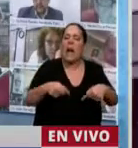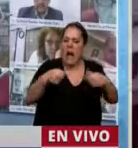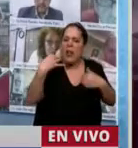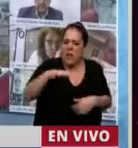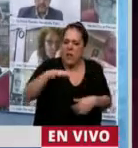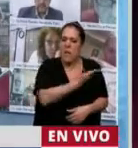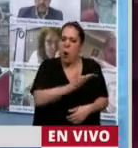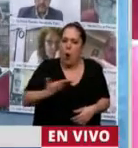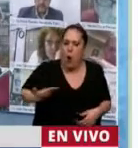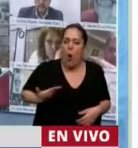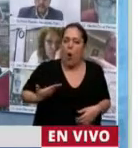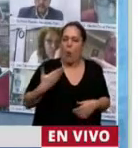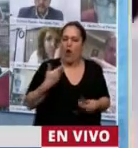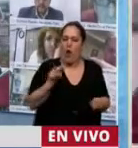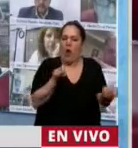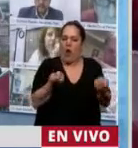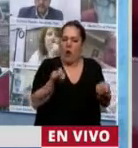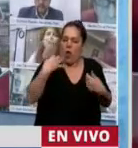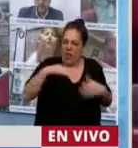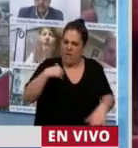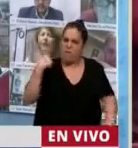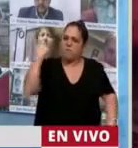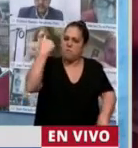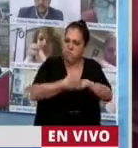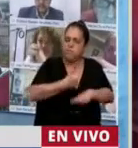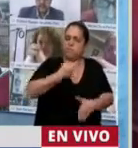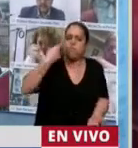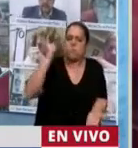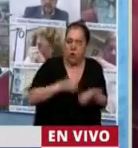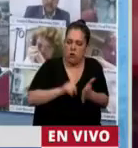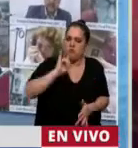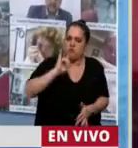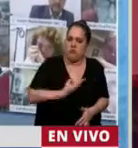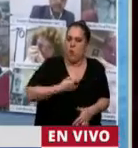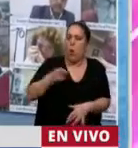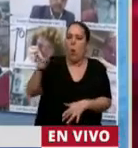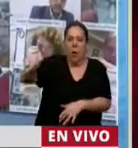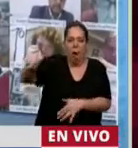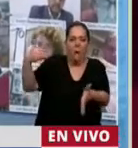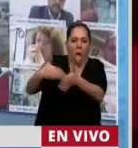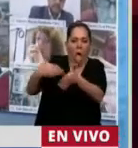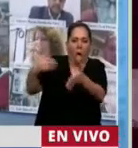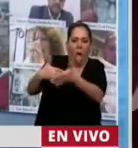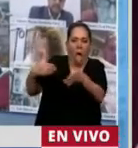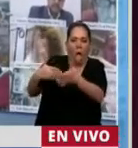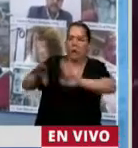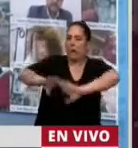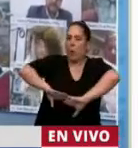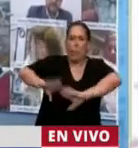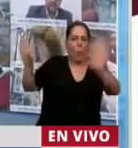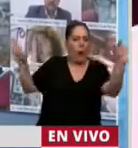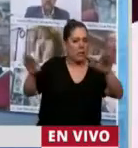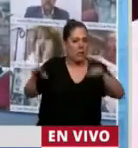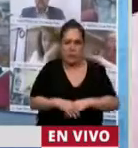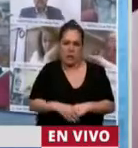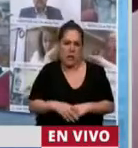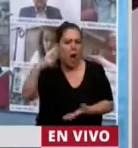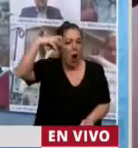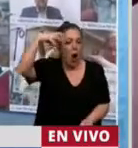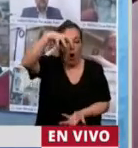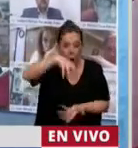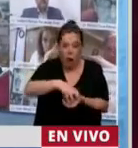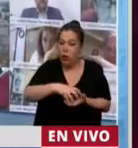ley y para que rápidamente se ponga en funcionamiento. Nosotros hemos